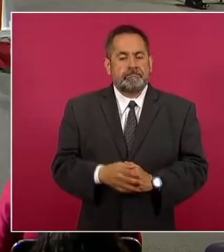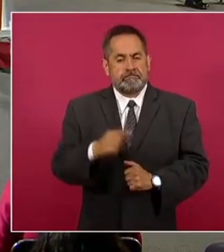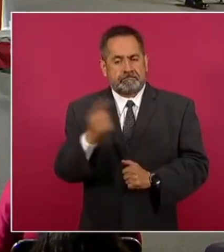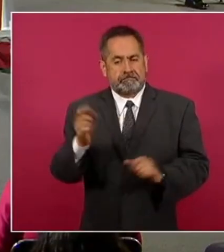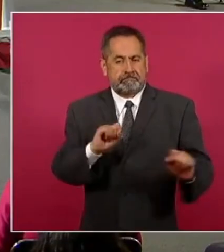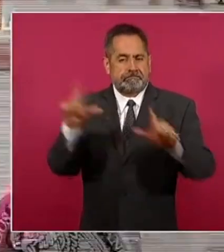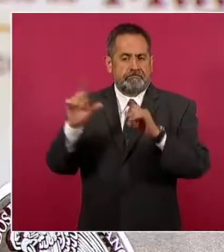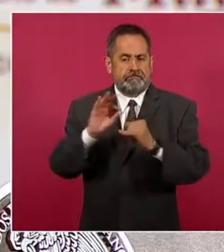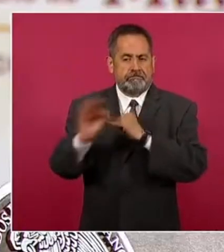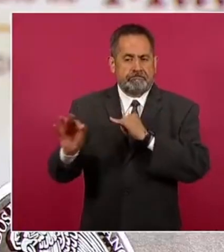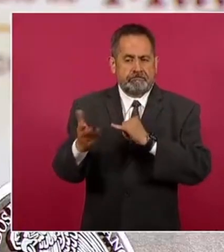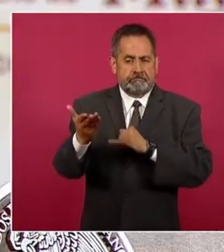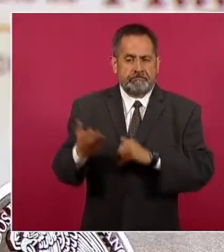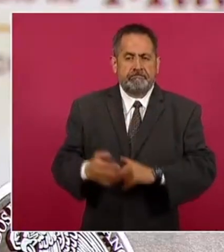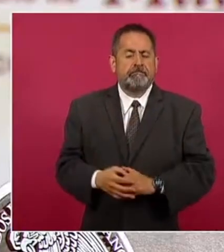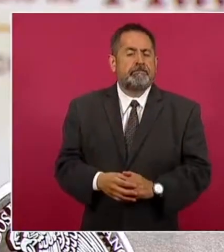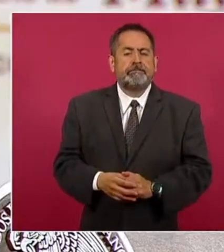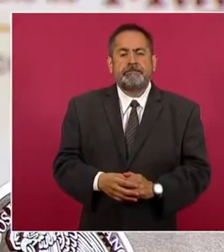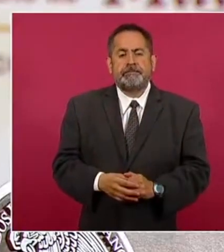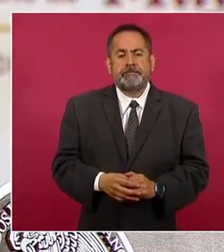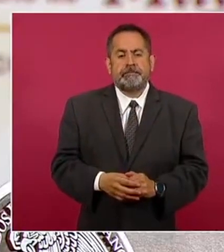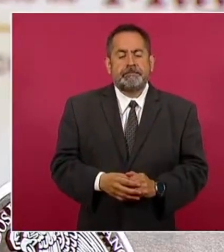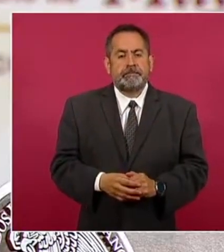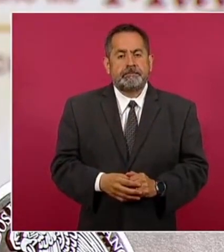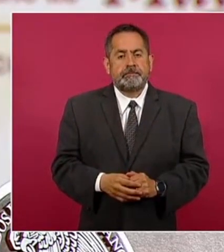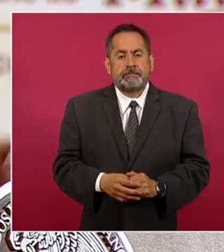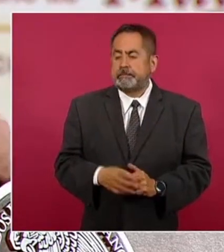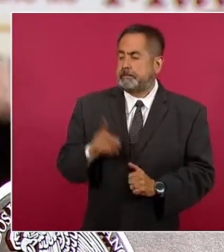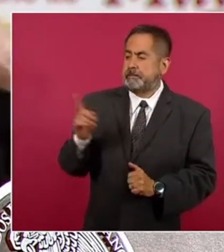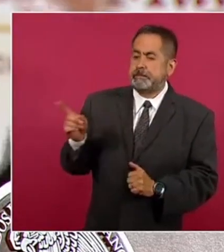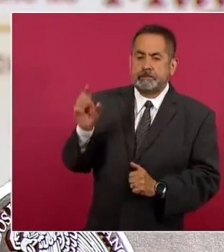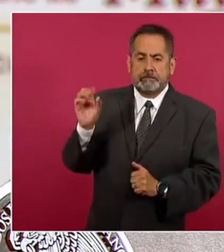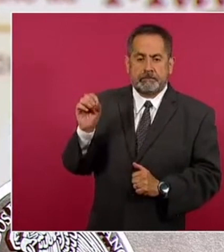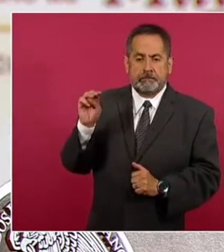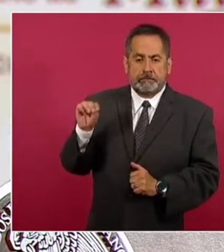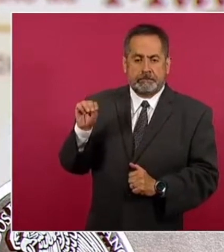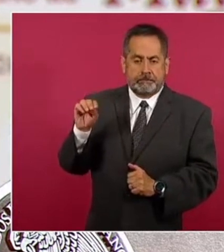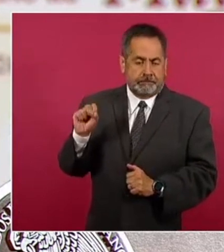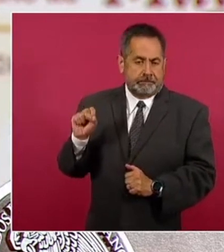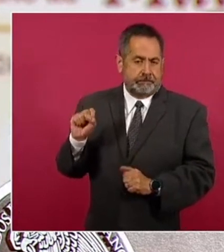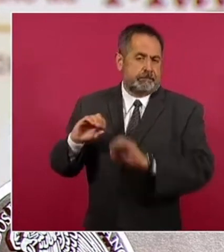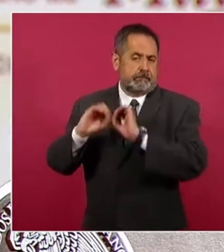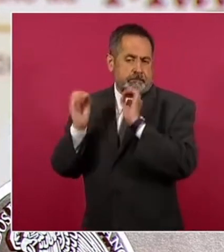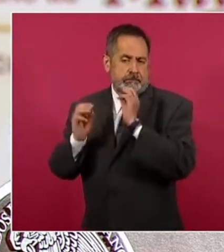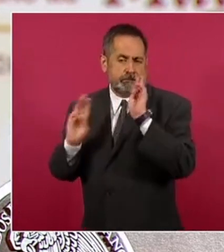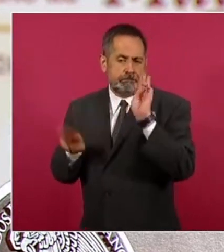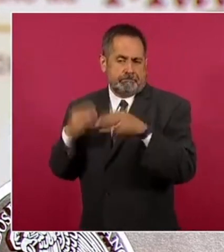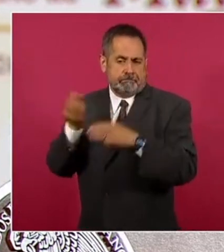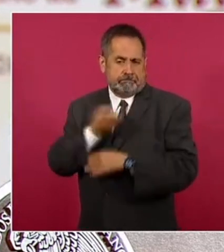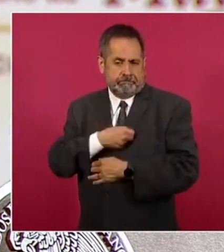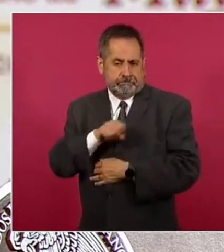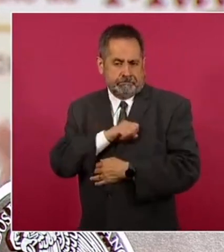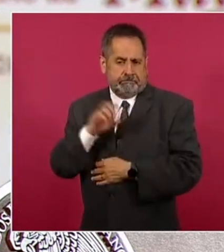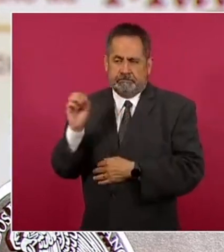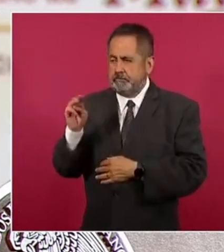diapositiva. La Organización Mundial de la Salud analiza ya desde hace varias semanas cuáles